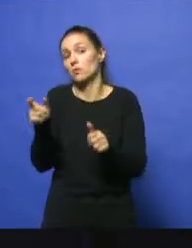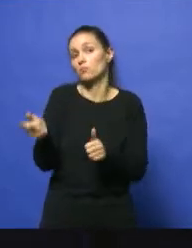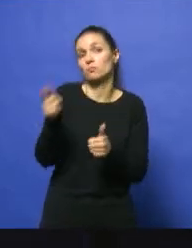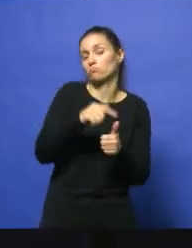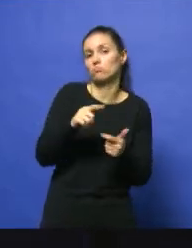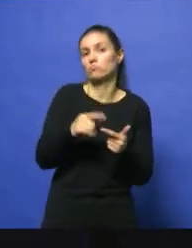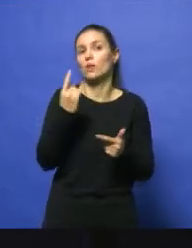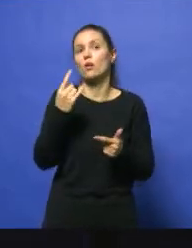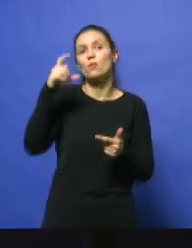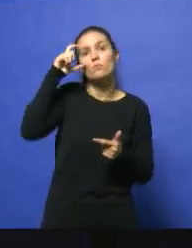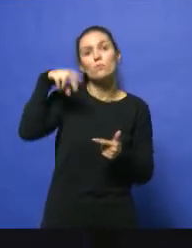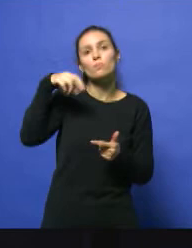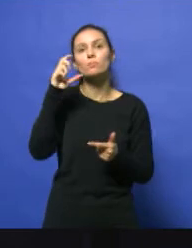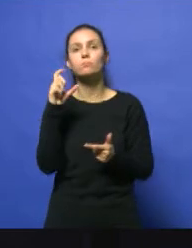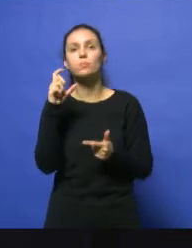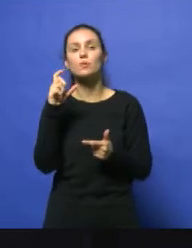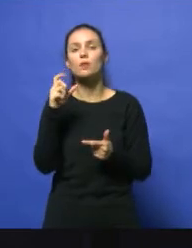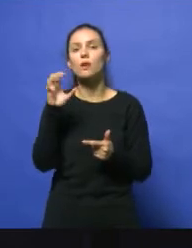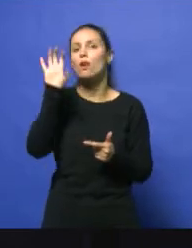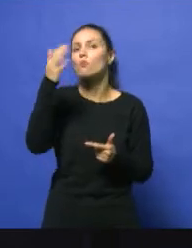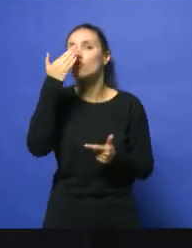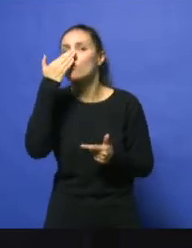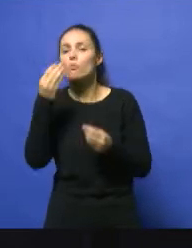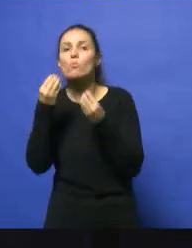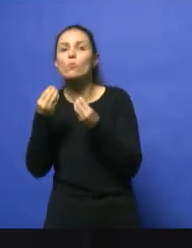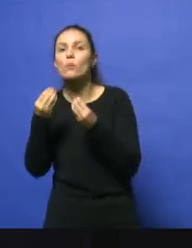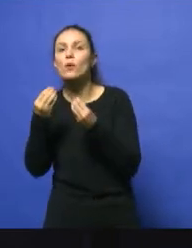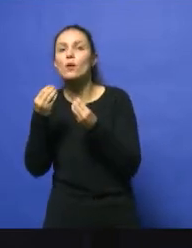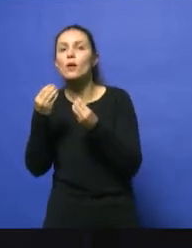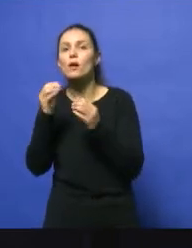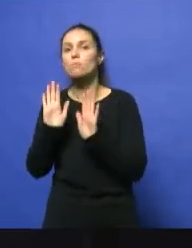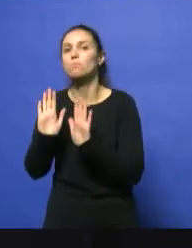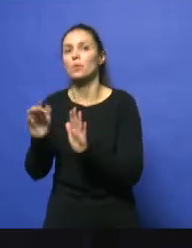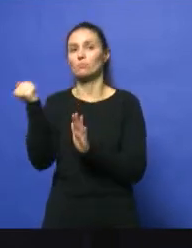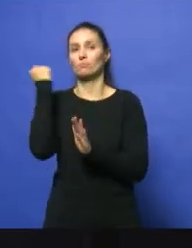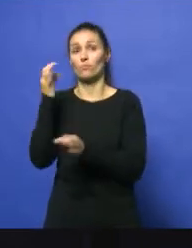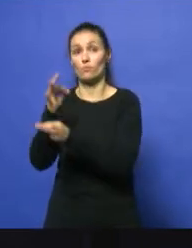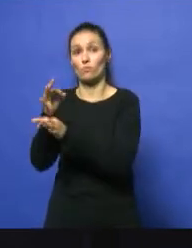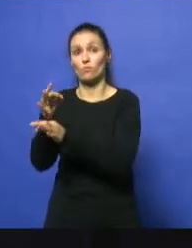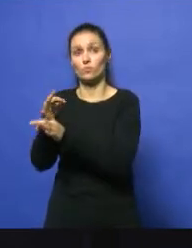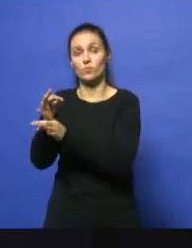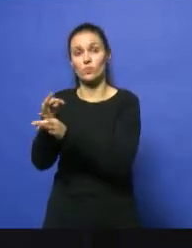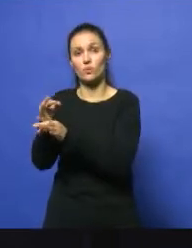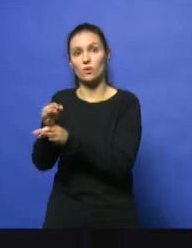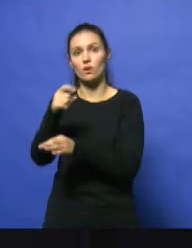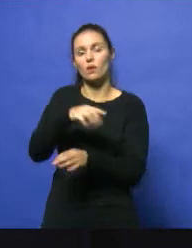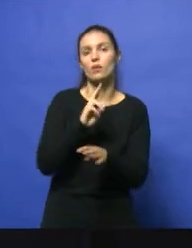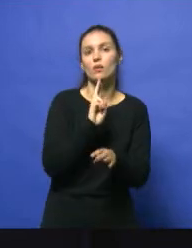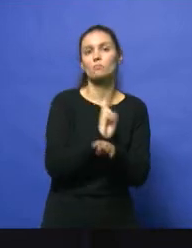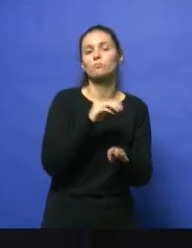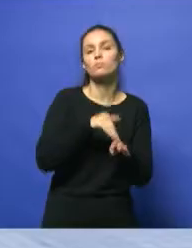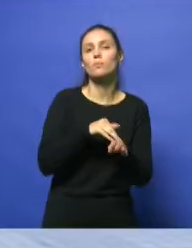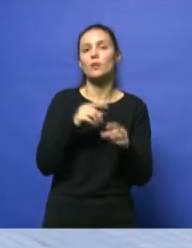¿Qué ha pasado en Córdoba? ¿El paro ha sido también fuerte por parte de los docentes? Tenemos algunos números de Villa María y te lo